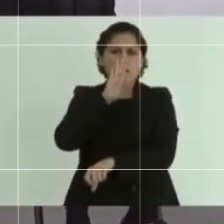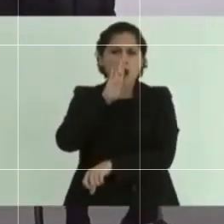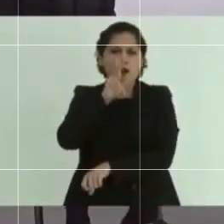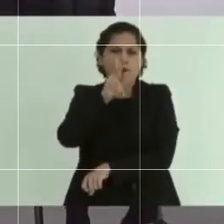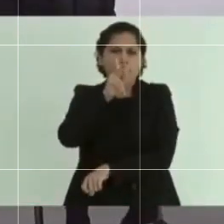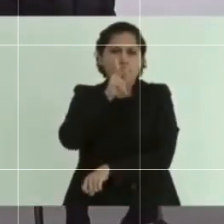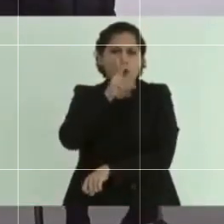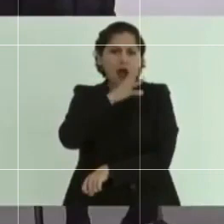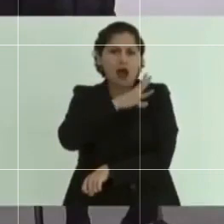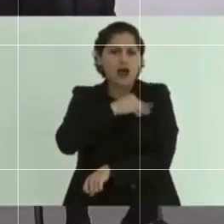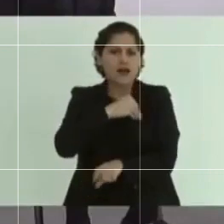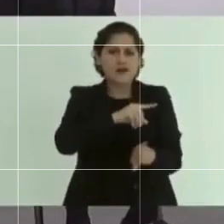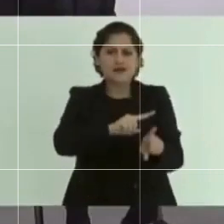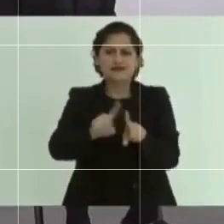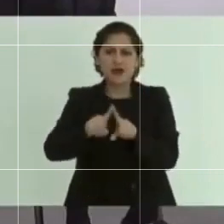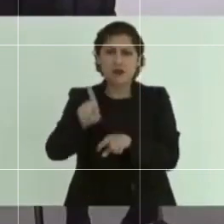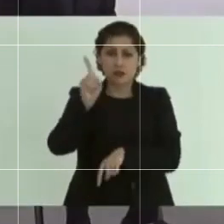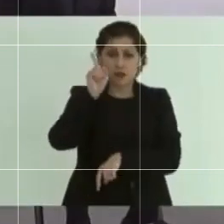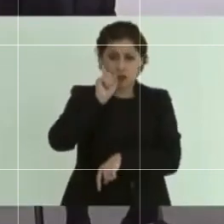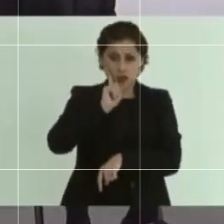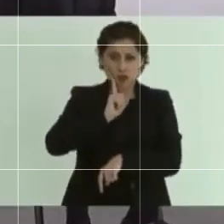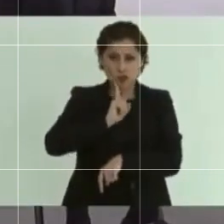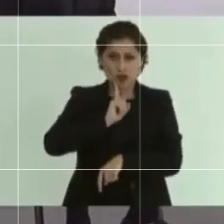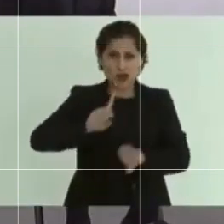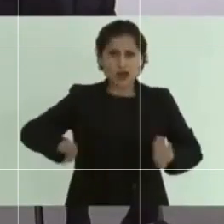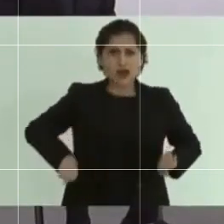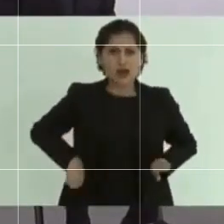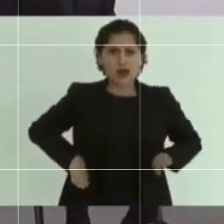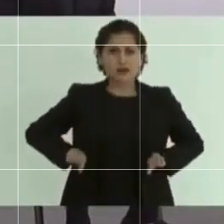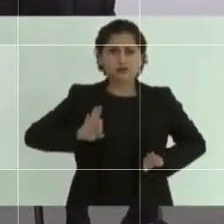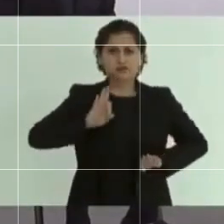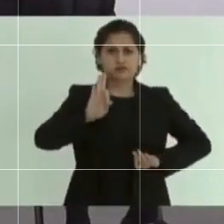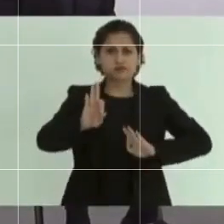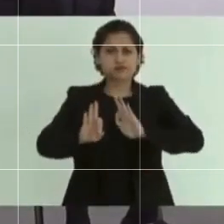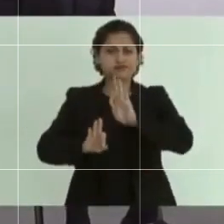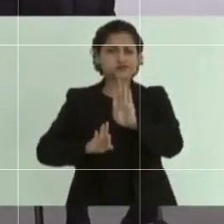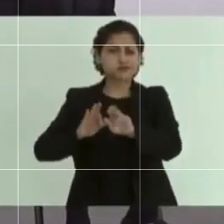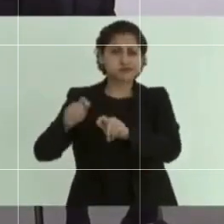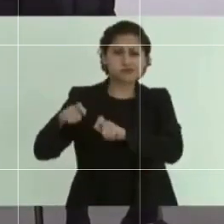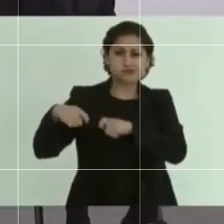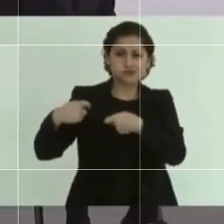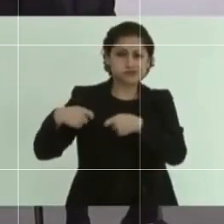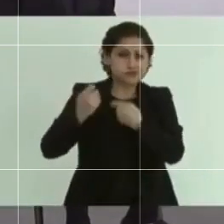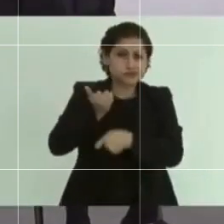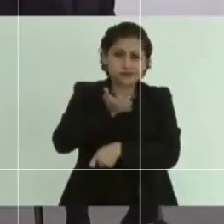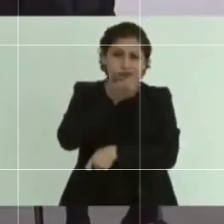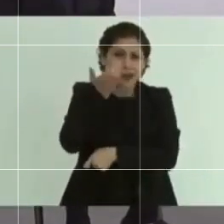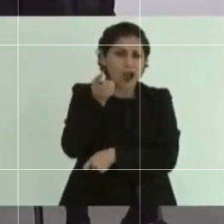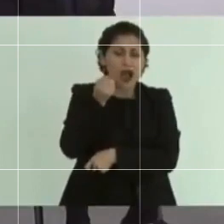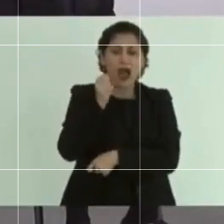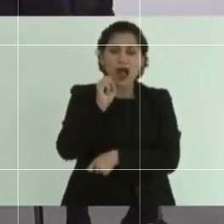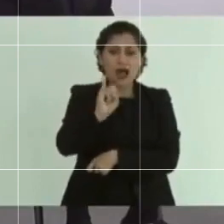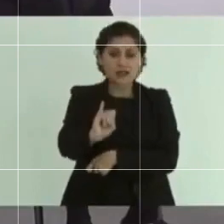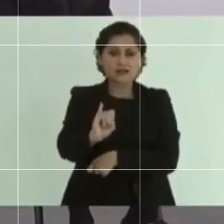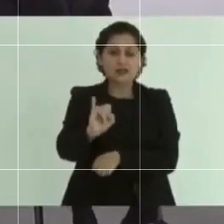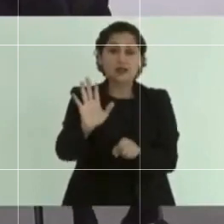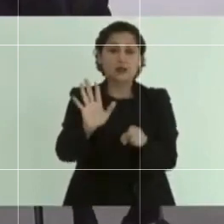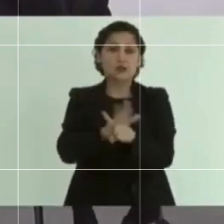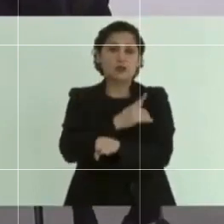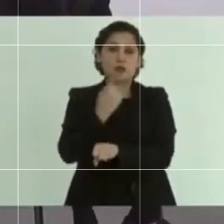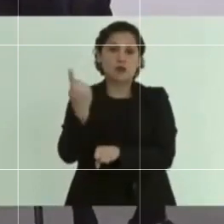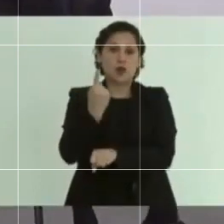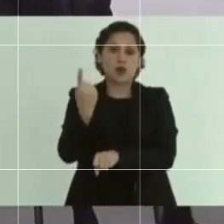Entonces cuidamos por tradición, por costumbre, porque la familia